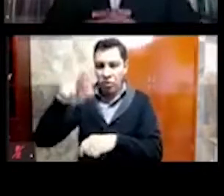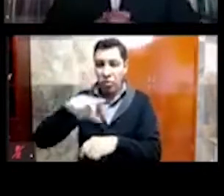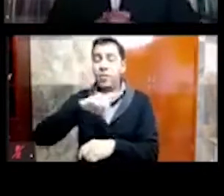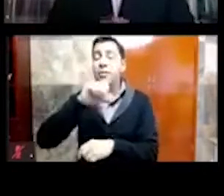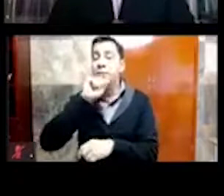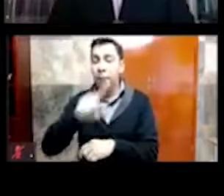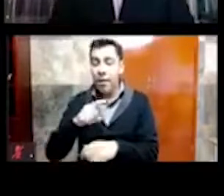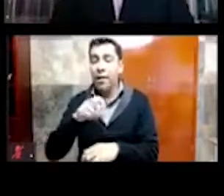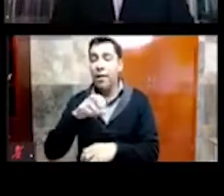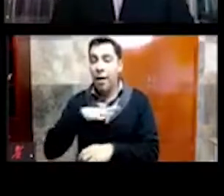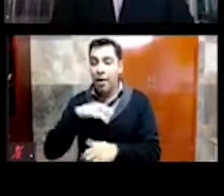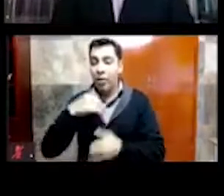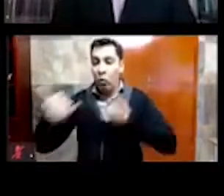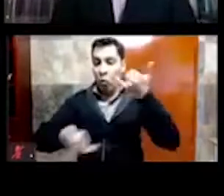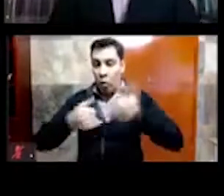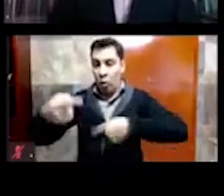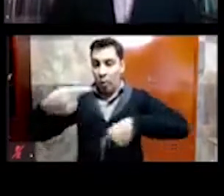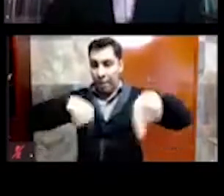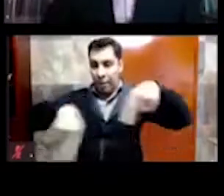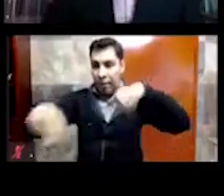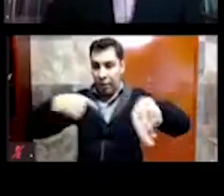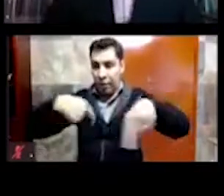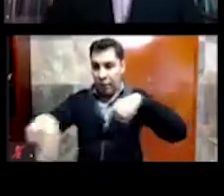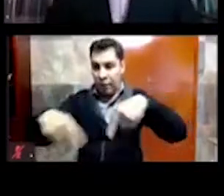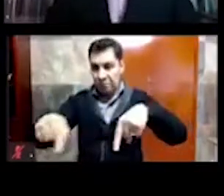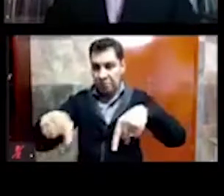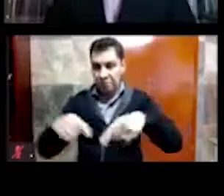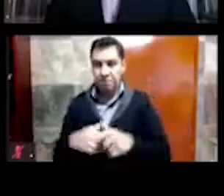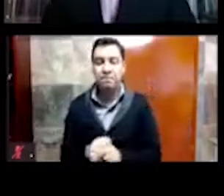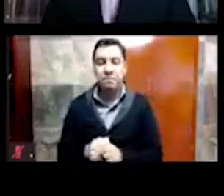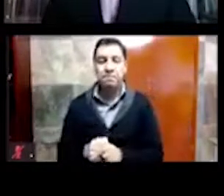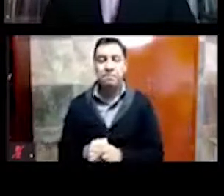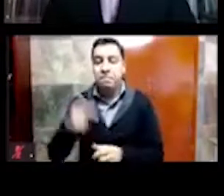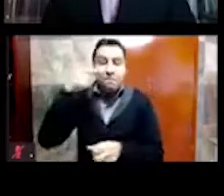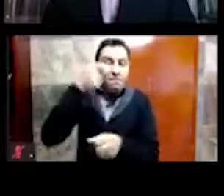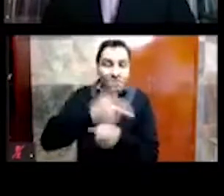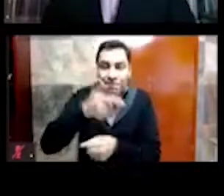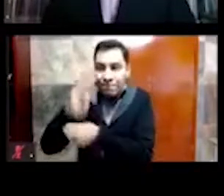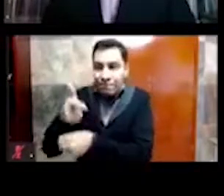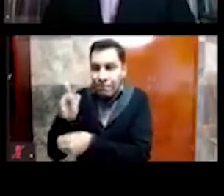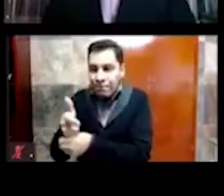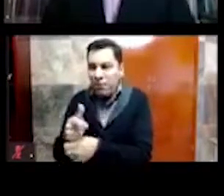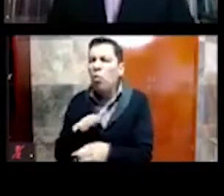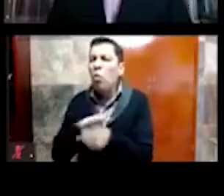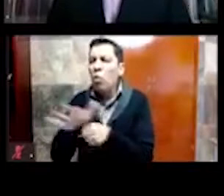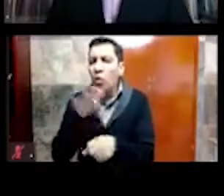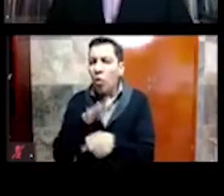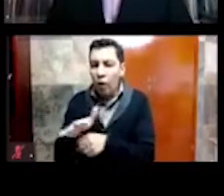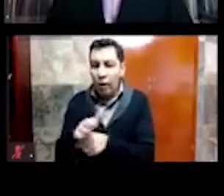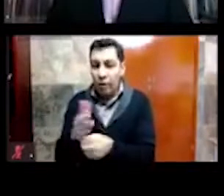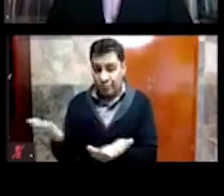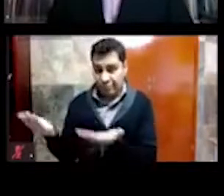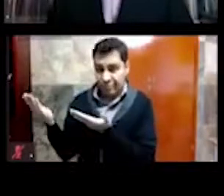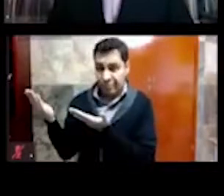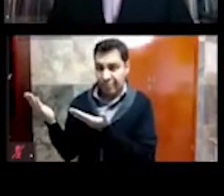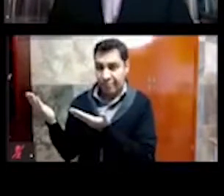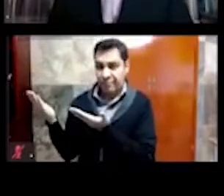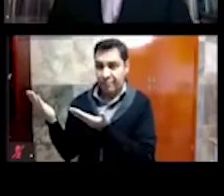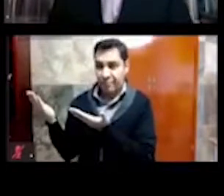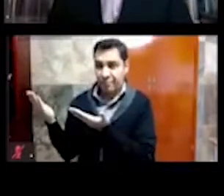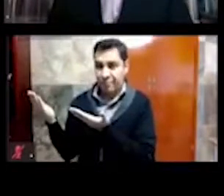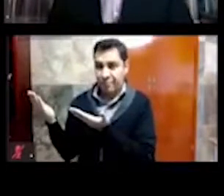pelota. Los hallazgos que ya, bueno, se ha comentado que son el hallazgo de estas grandes,